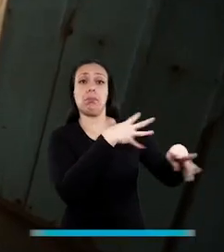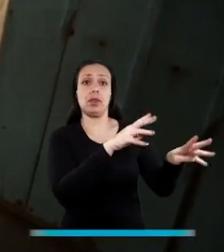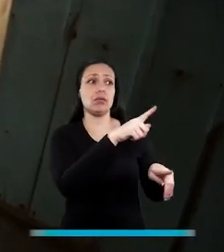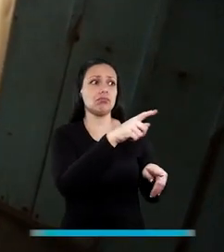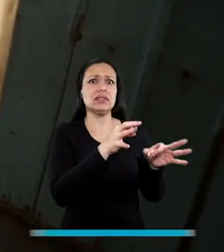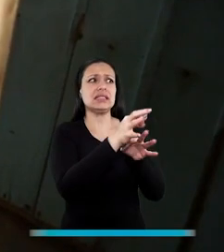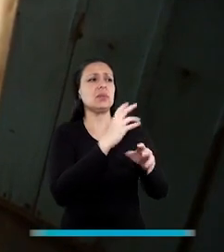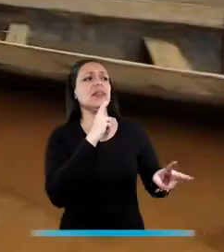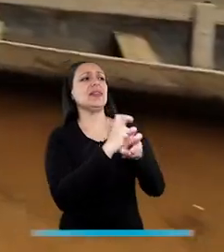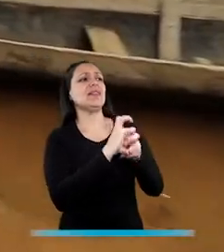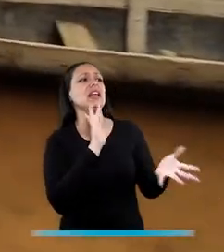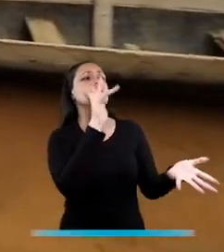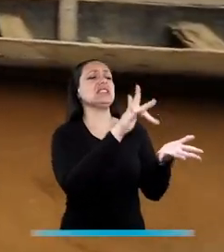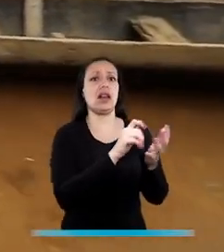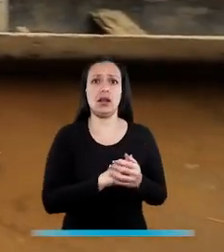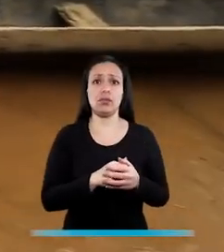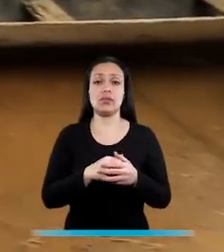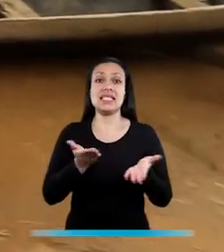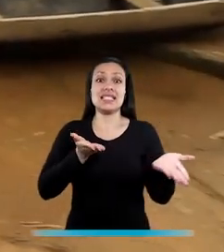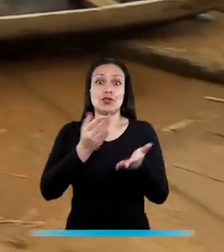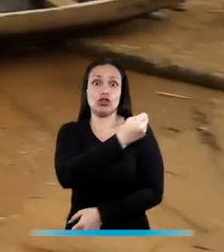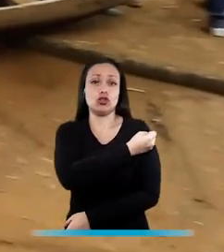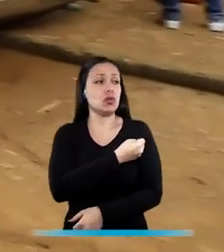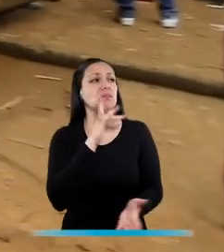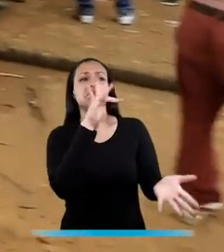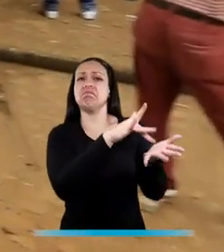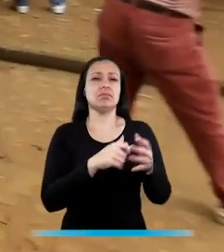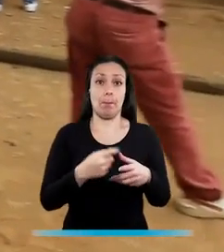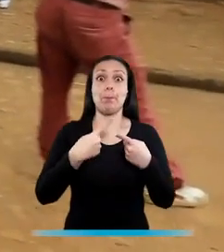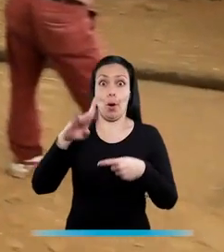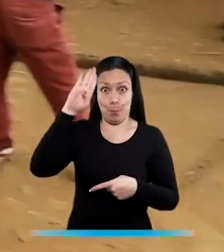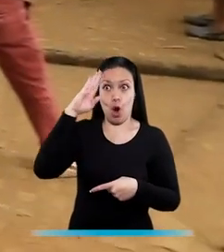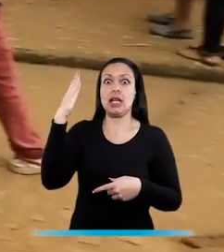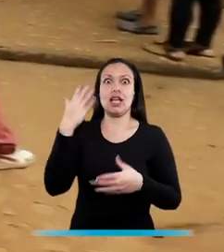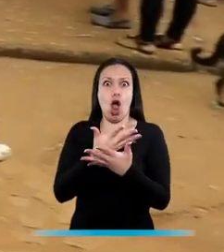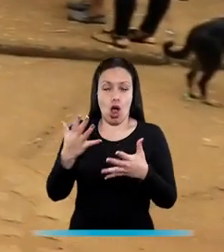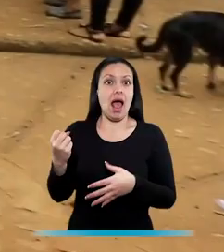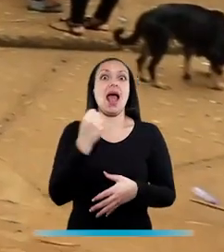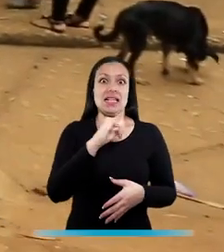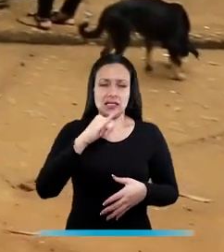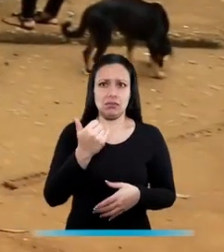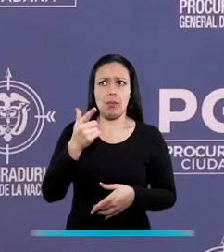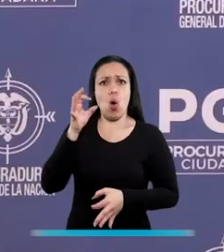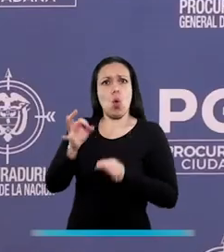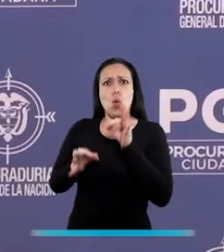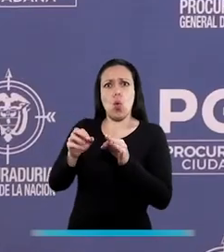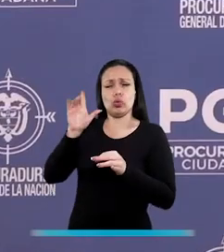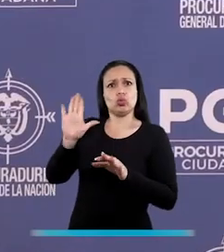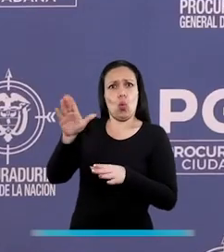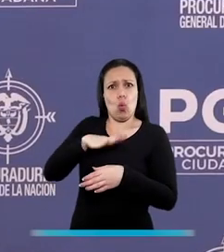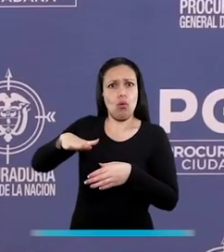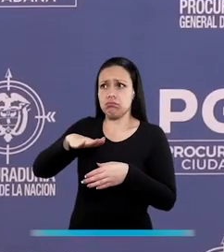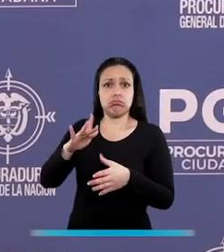del Estado, de regiones donde no llegan los servicios sociales, llega a veces la fuerza pública y el ejército, pero definitivamente no